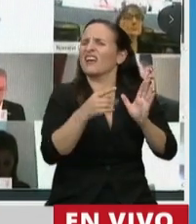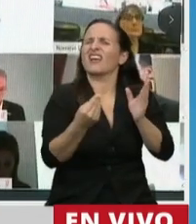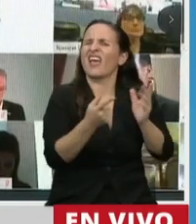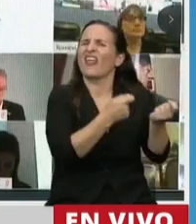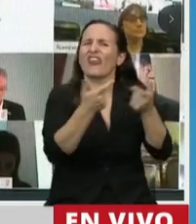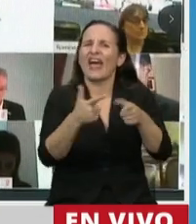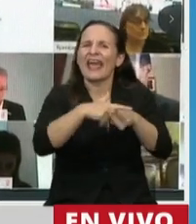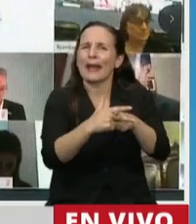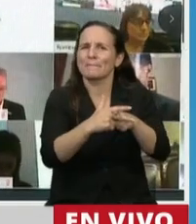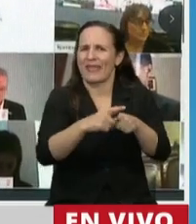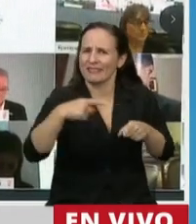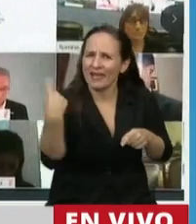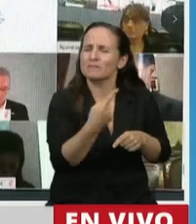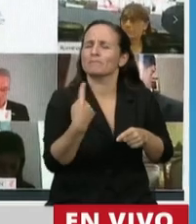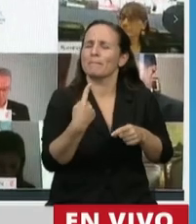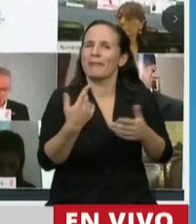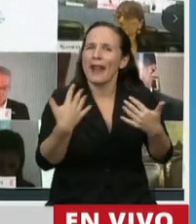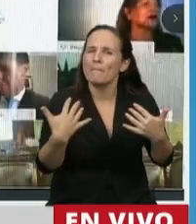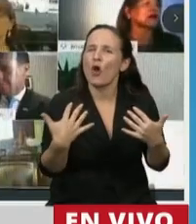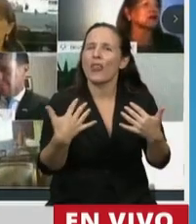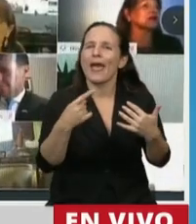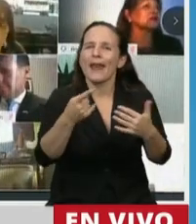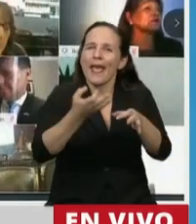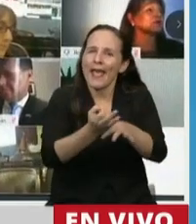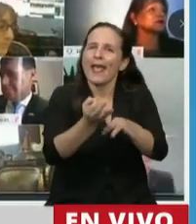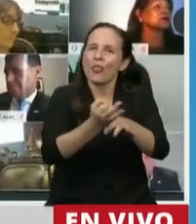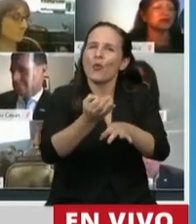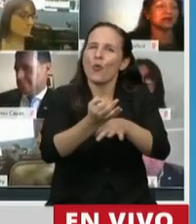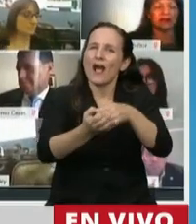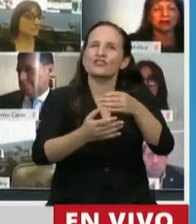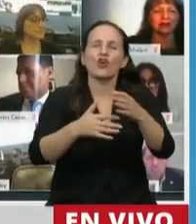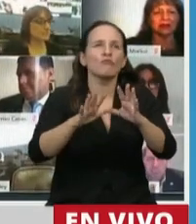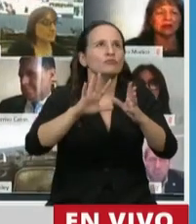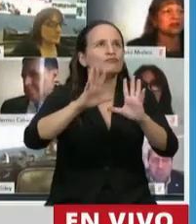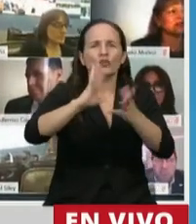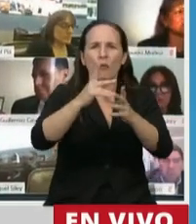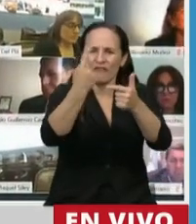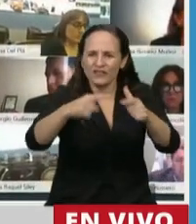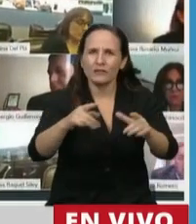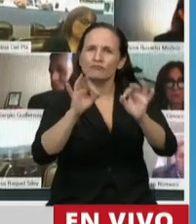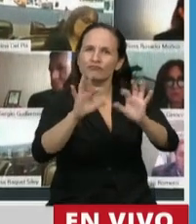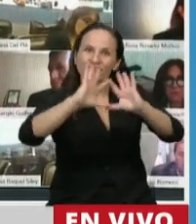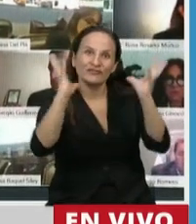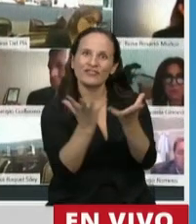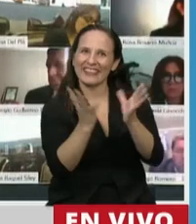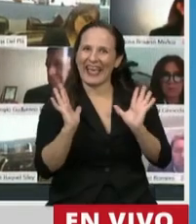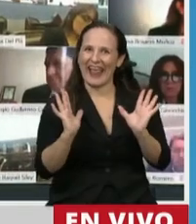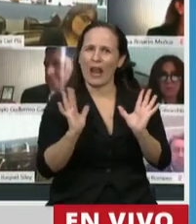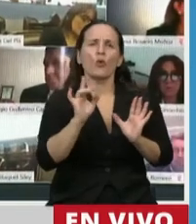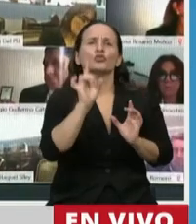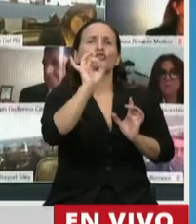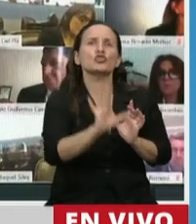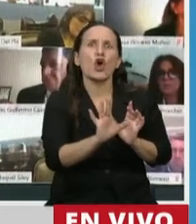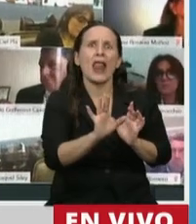herramientas adecuadas para poder generar la educación integral de nuestros niños y nuestros jóvenes, que no es solamente